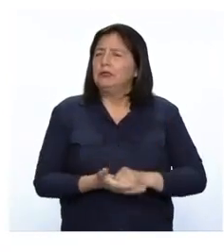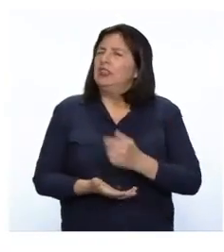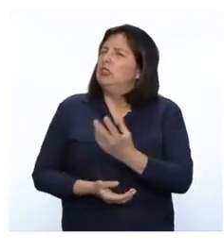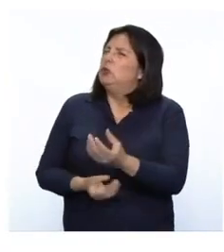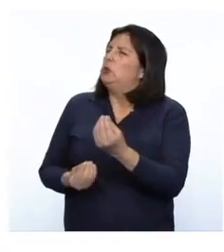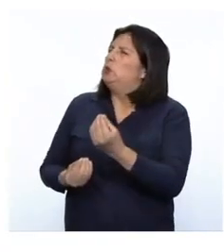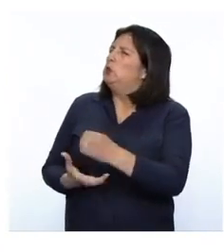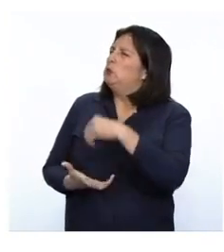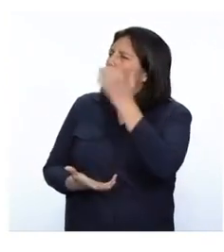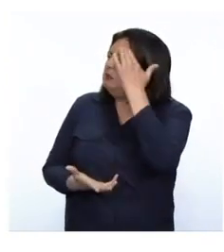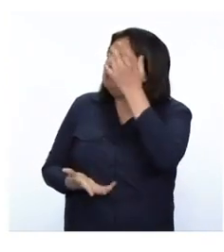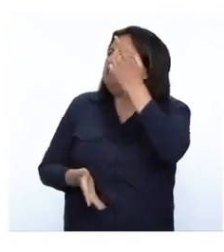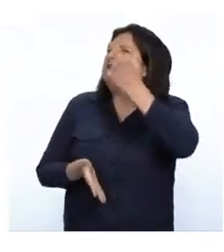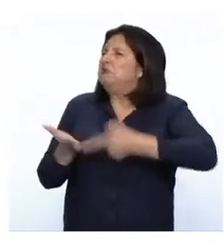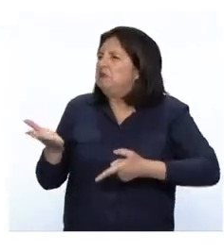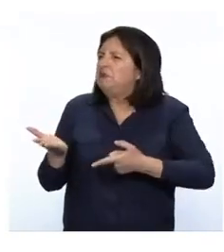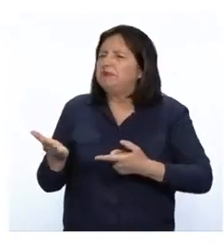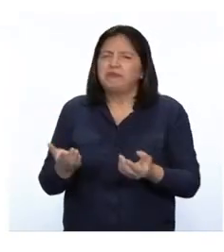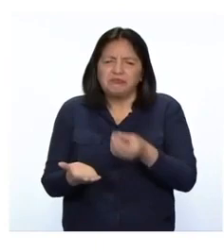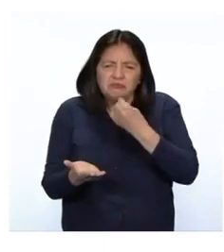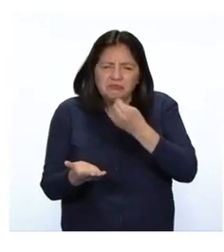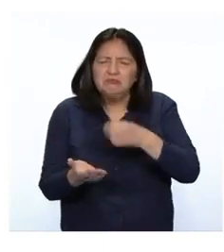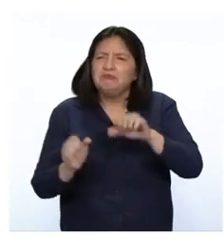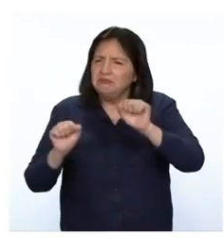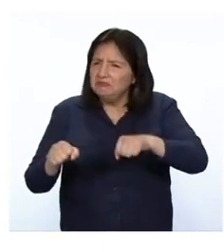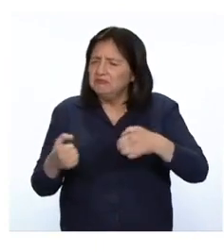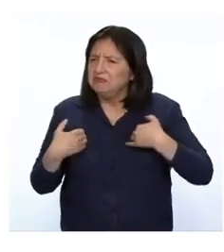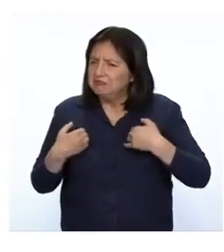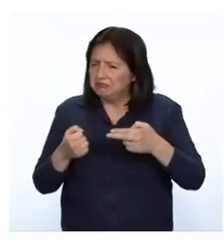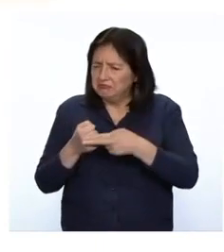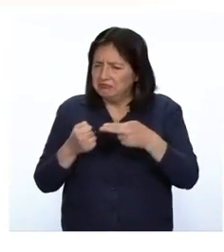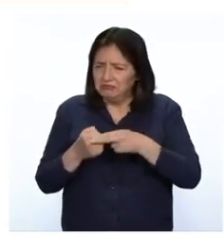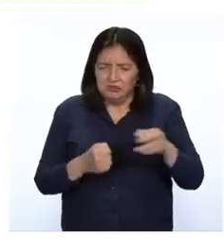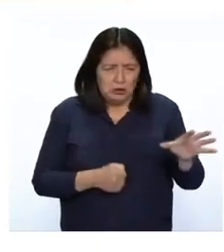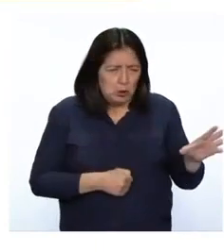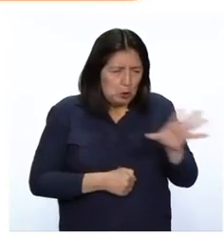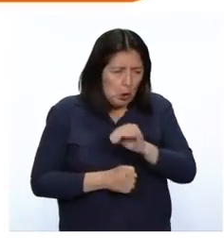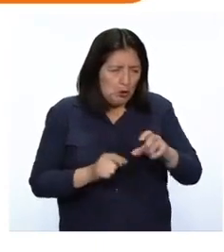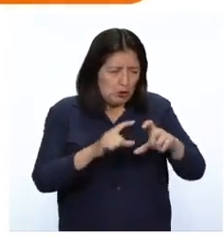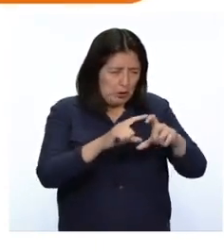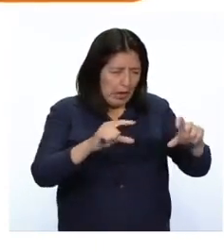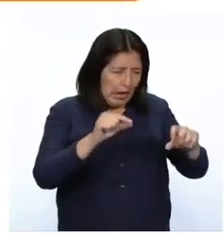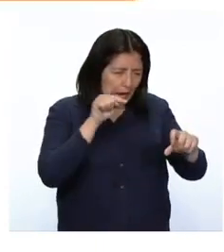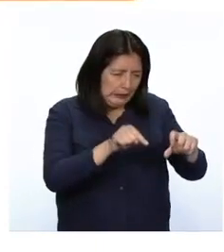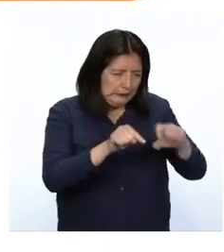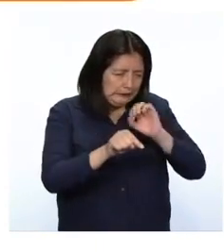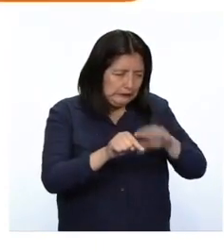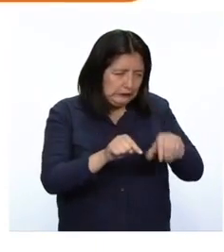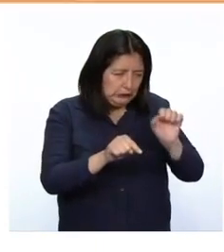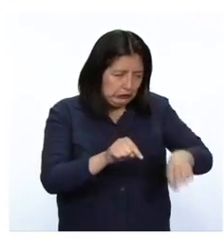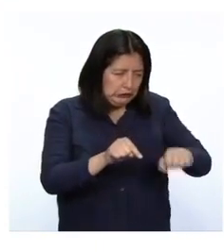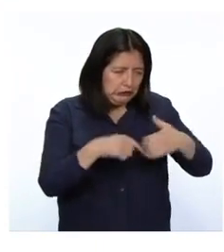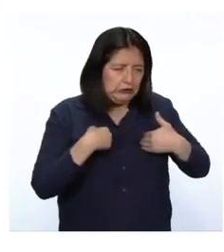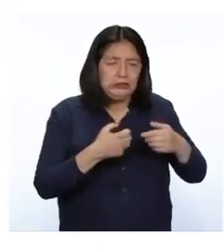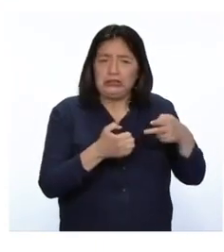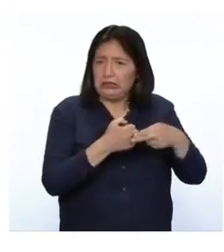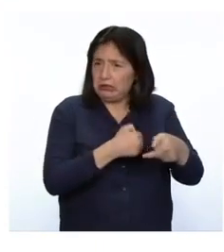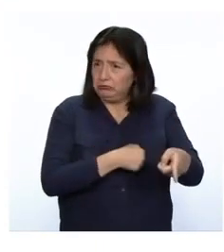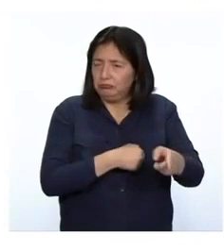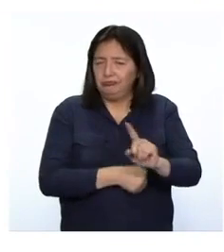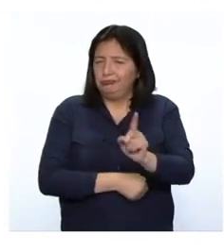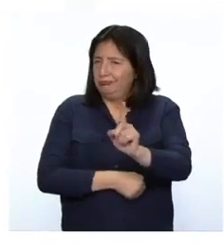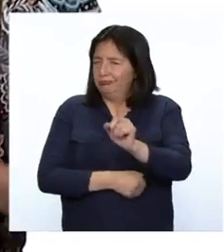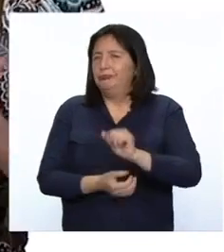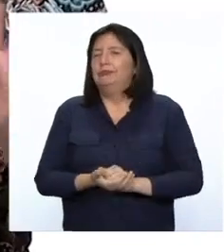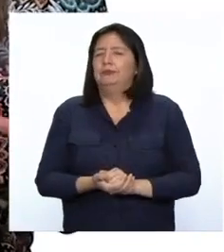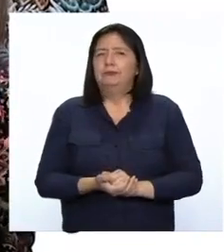¿cómo saber qué alimentos tienen hierro? ¿Acaso vienen todos con una etiqueta grande que dice rico en hierro? Pues